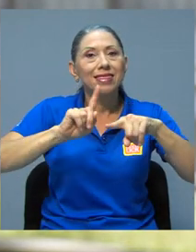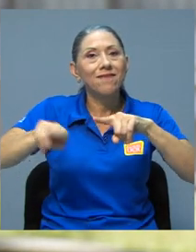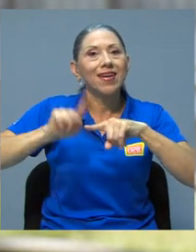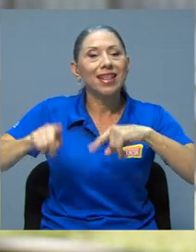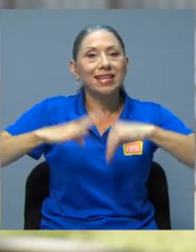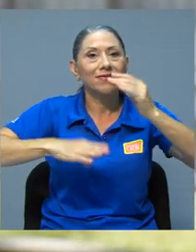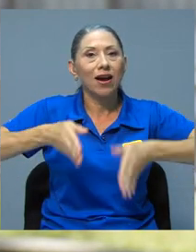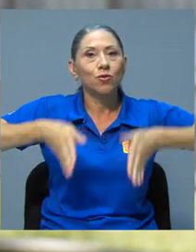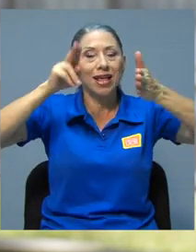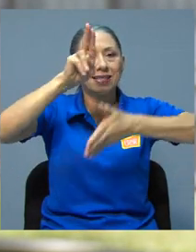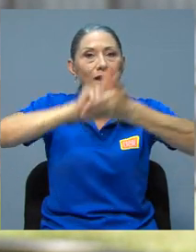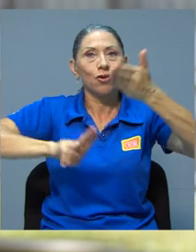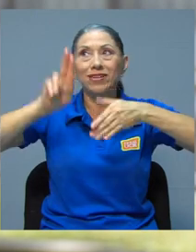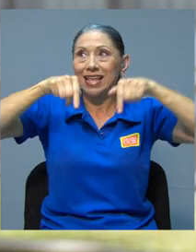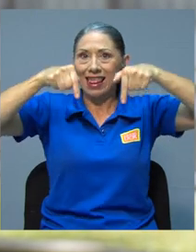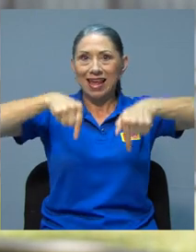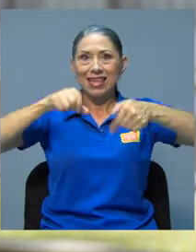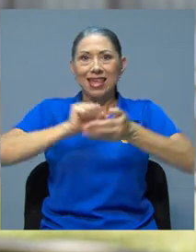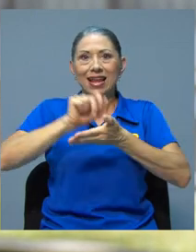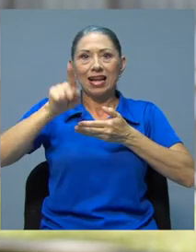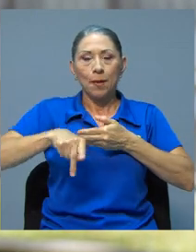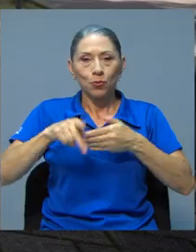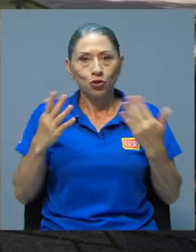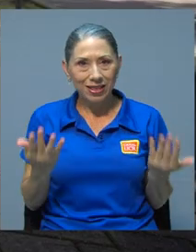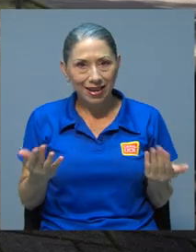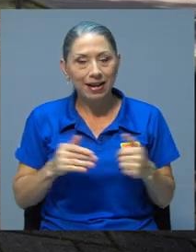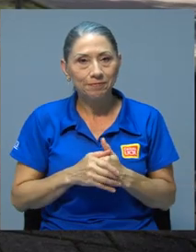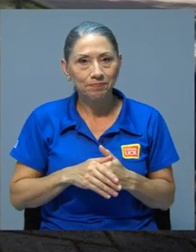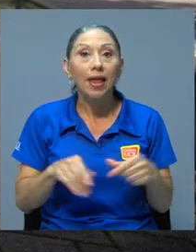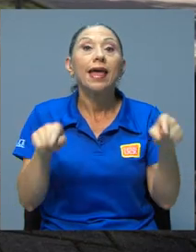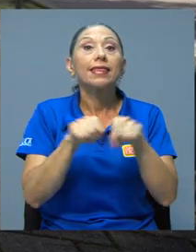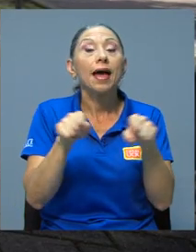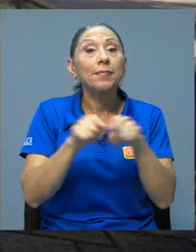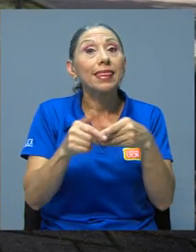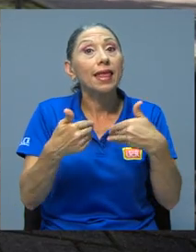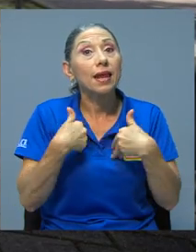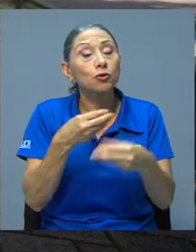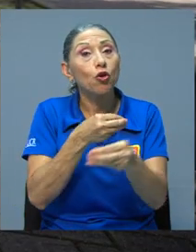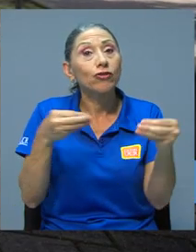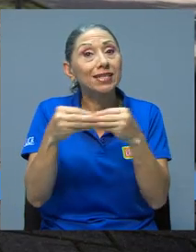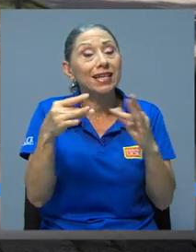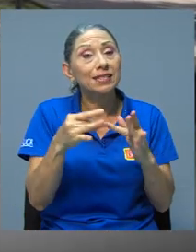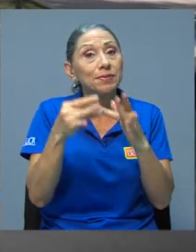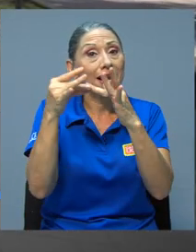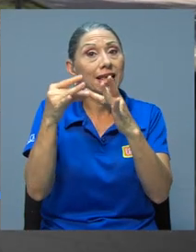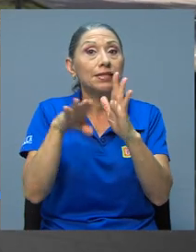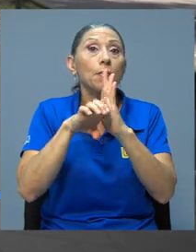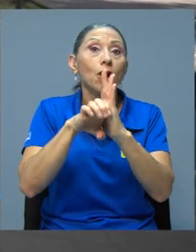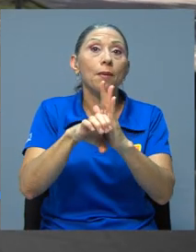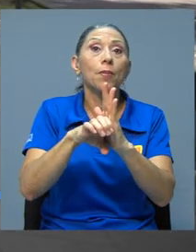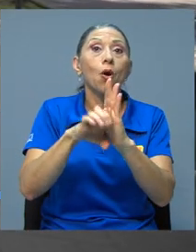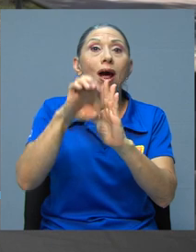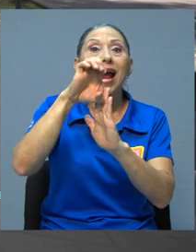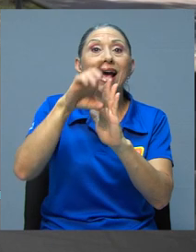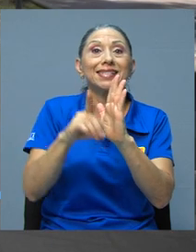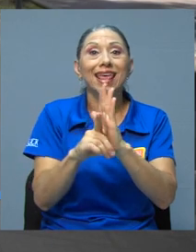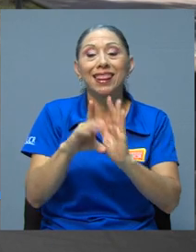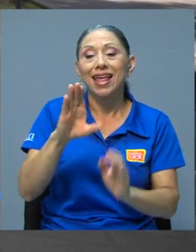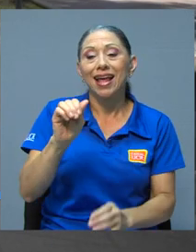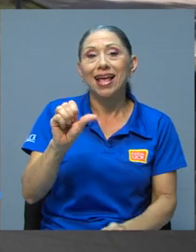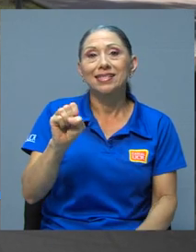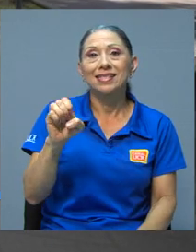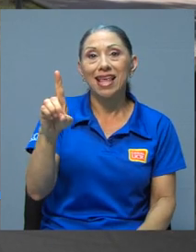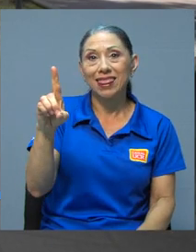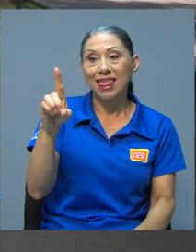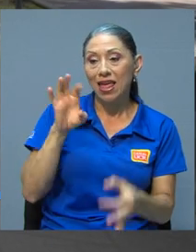universidad aquí en el campus central. También tenemos oficinas especializadas, como el CASET, que es el que